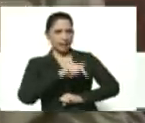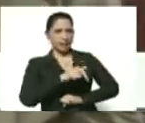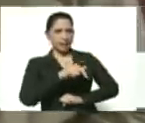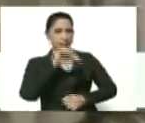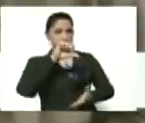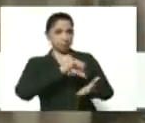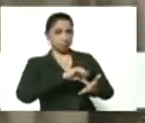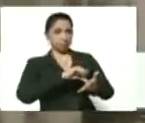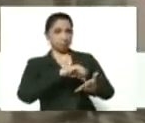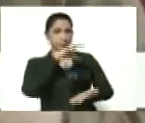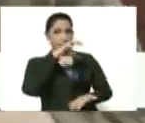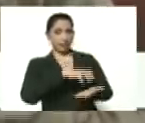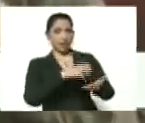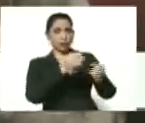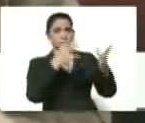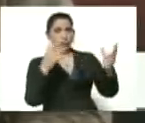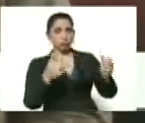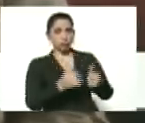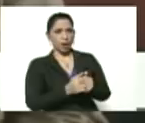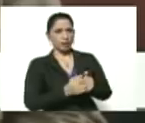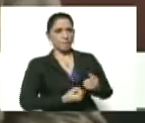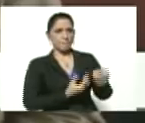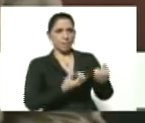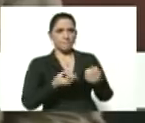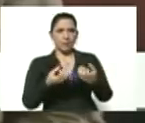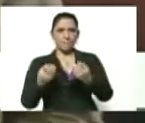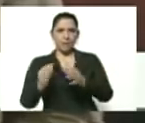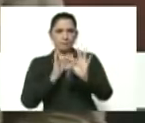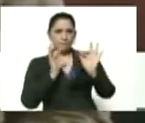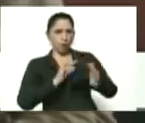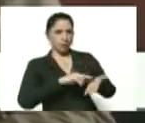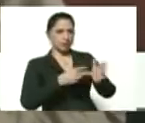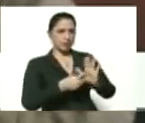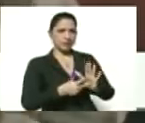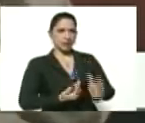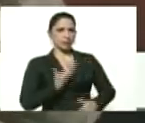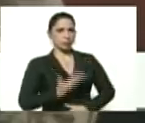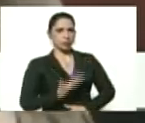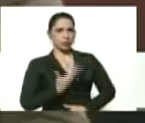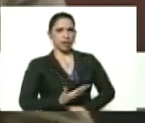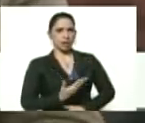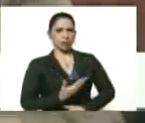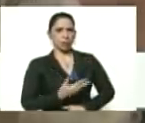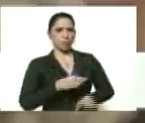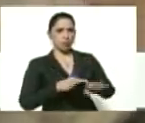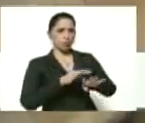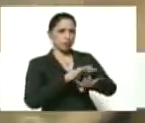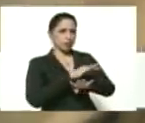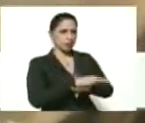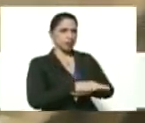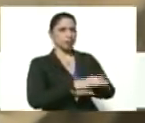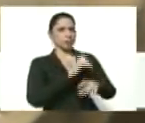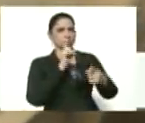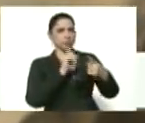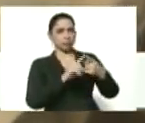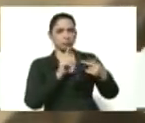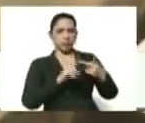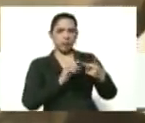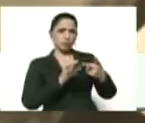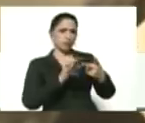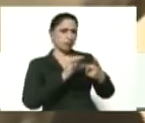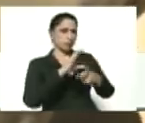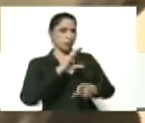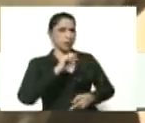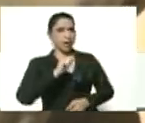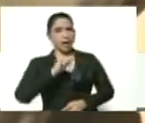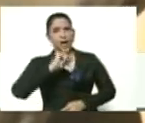caso del estado Anzuategui aporta y tributa de forma significativa a través de los municipios Magregor municipio Cajigal